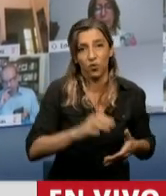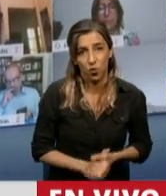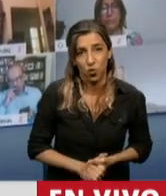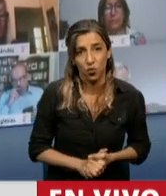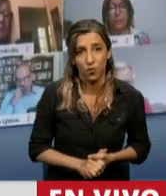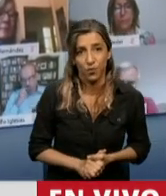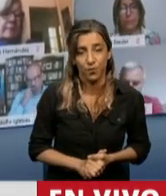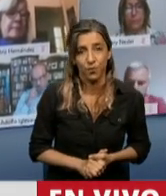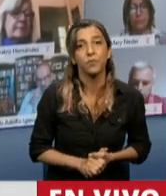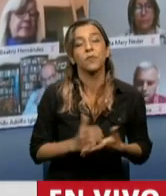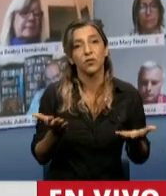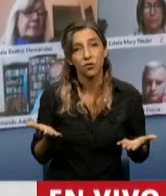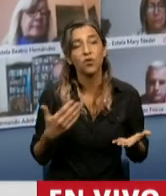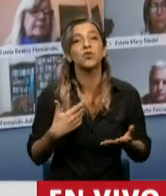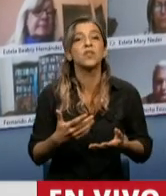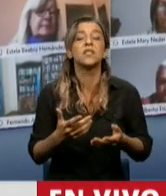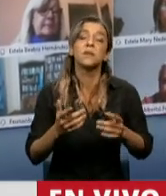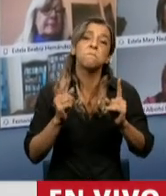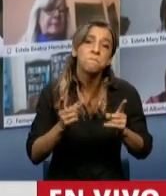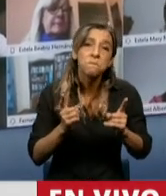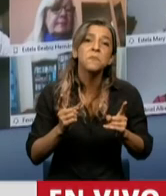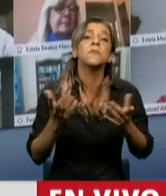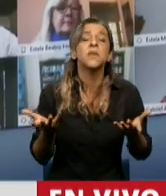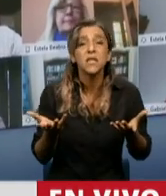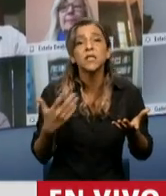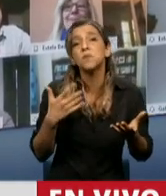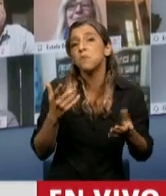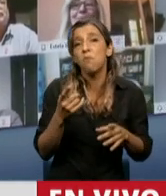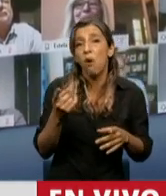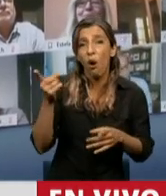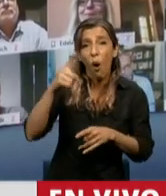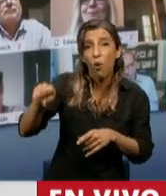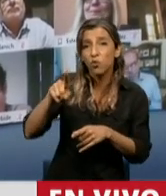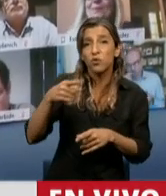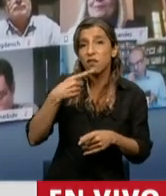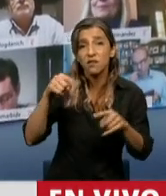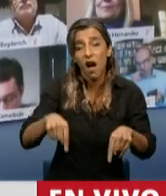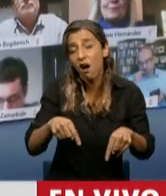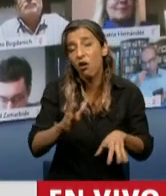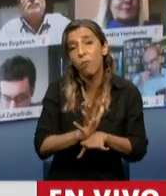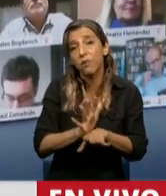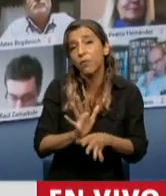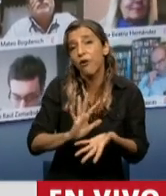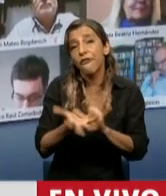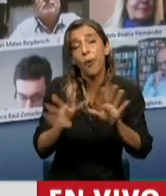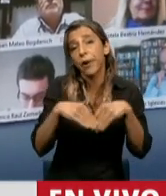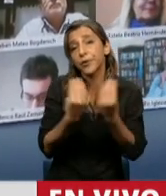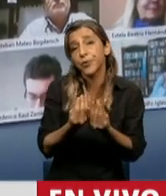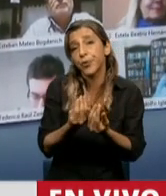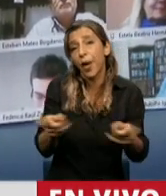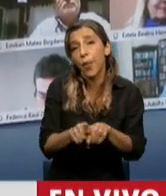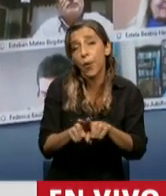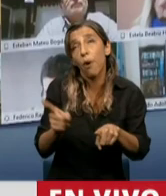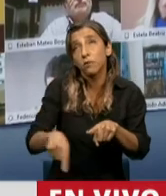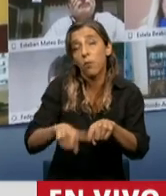presentes y futuros. Repitiendo las mismas recetas como ahora se insinúan vamos a tener lamentablemente los mismos resultados. Muchas